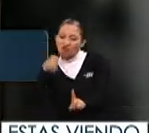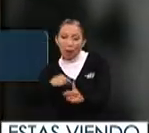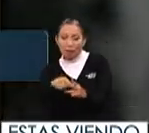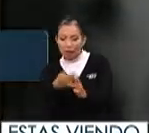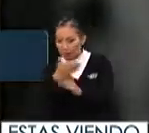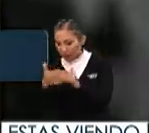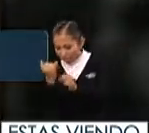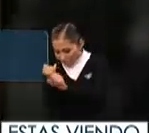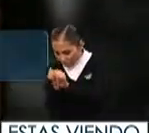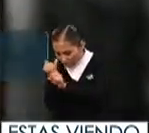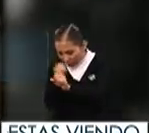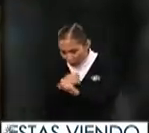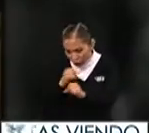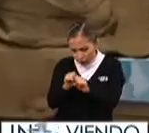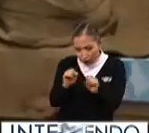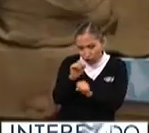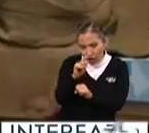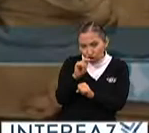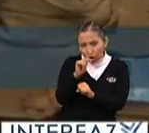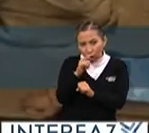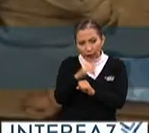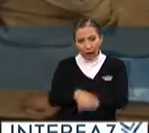partida para el estudio de la sociología